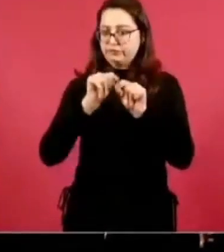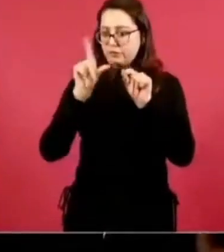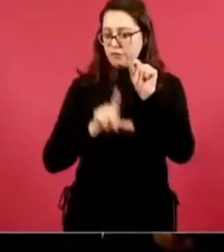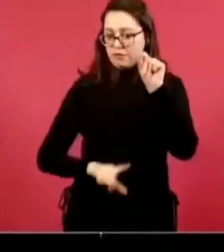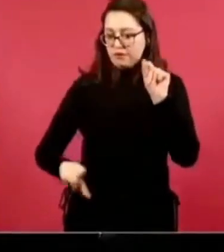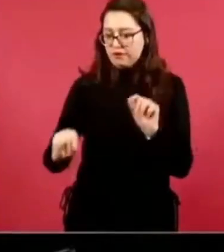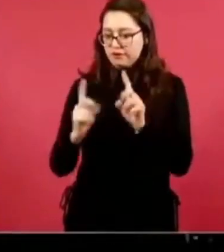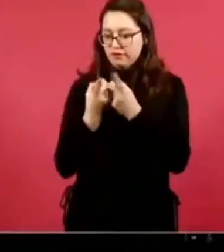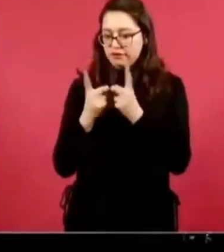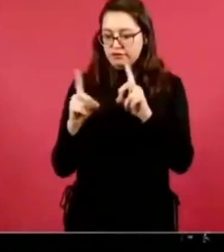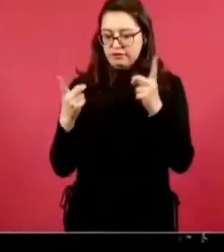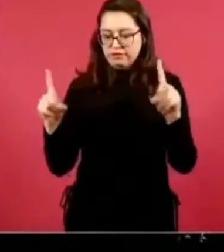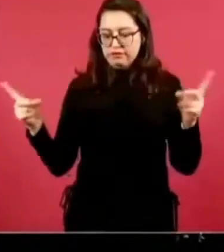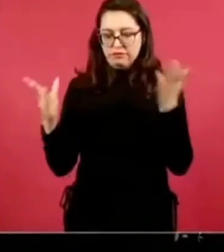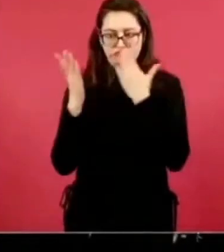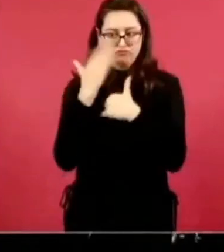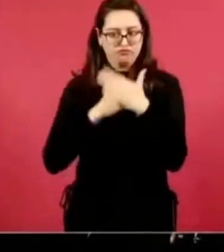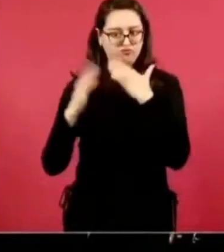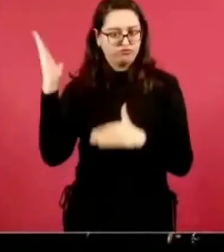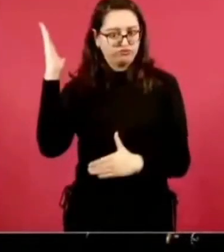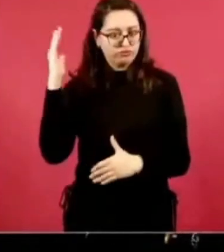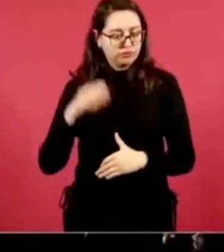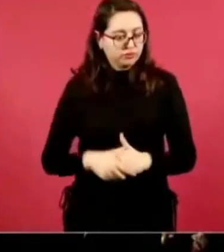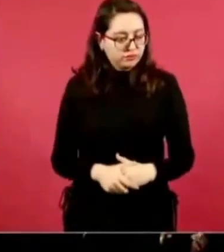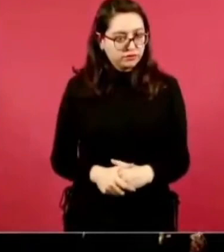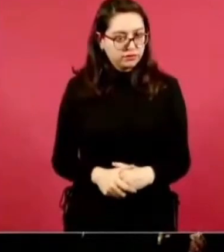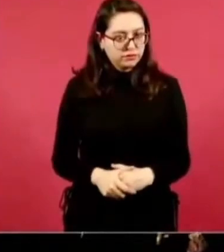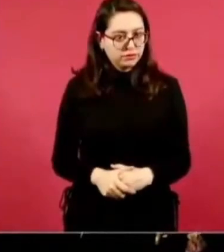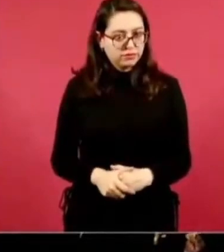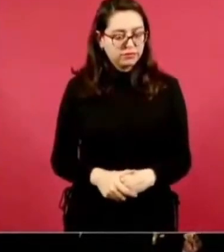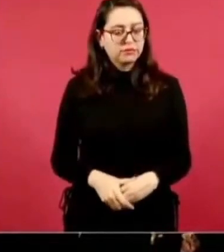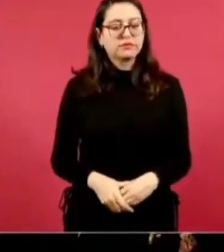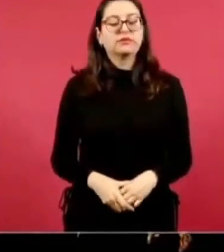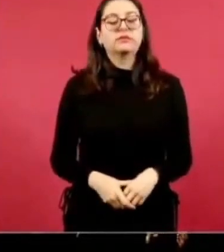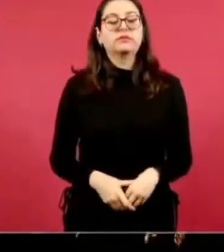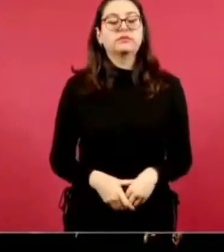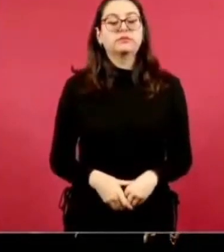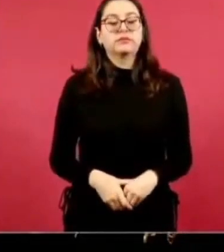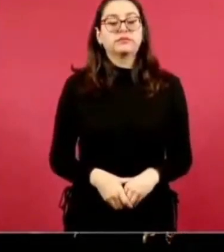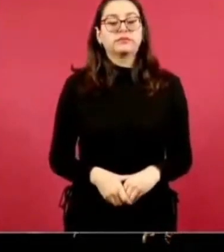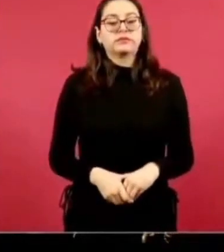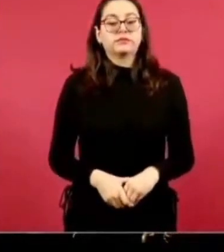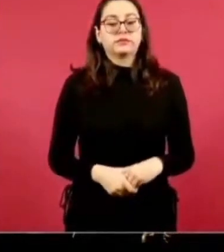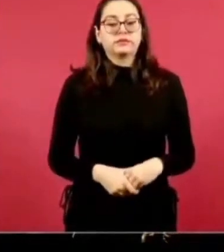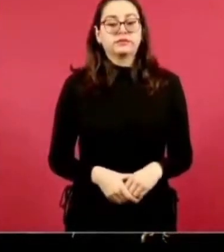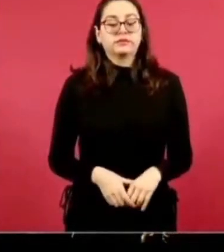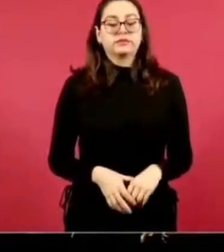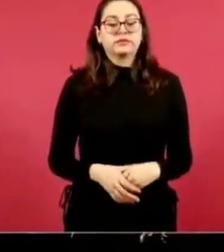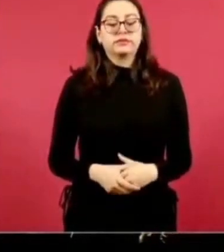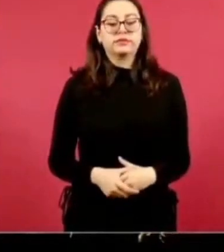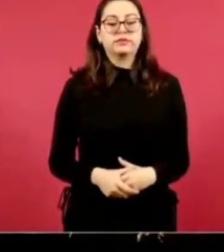¿Qué estaríamos haciendo ahora si, como van a escuchar,